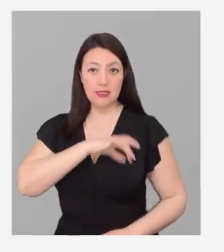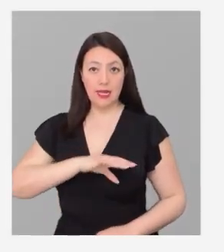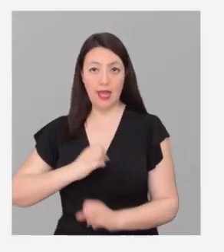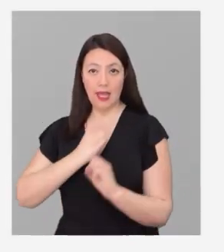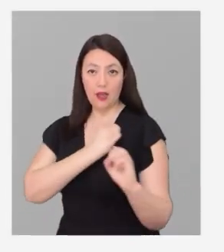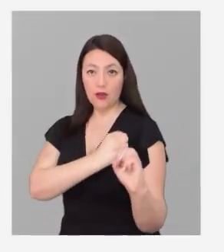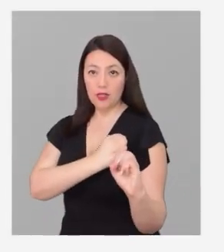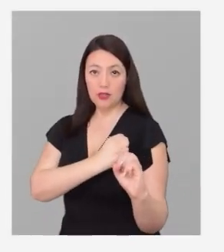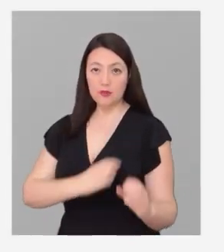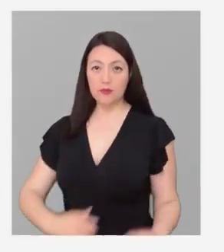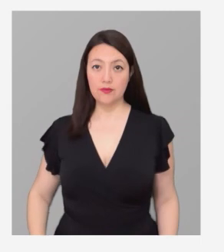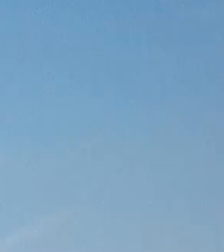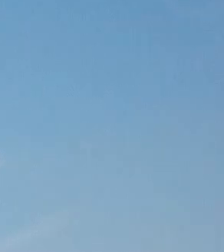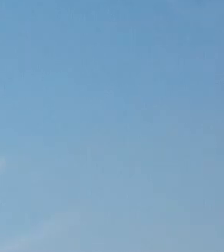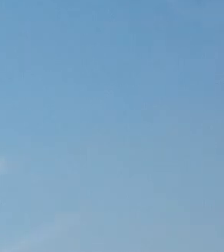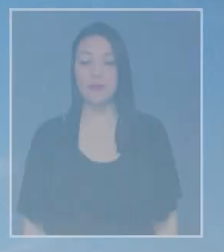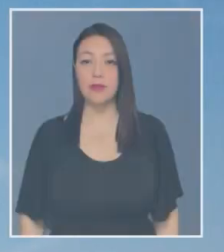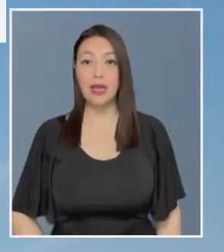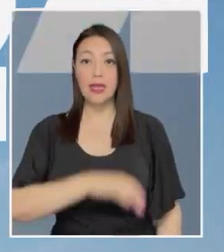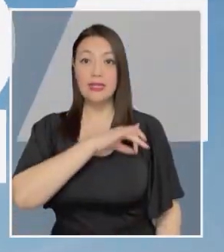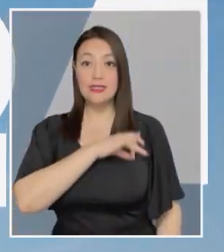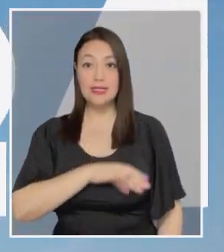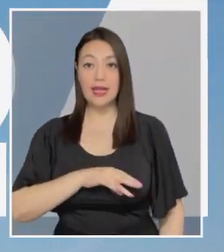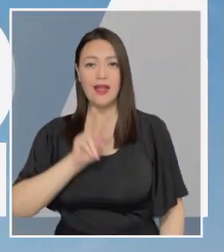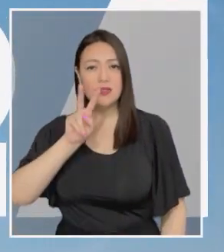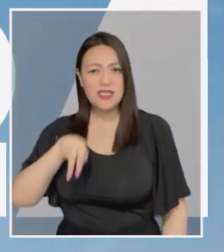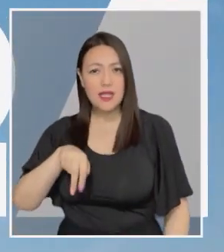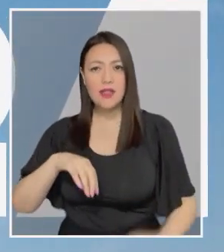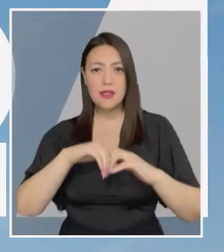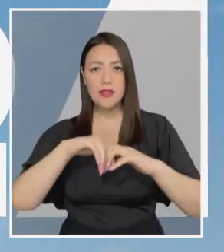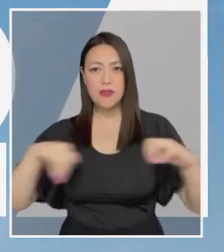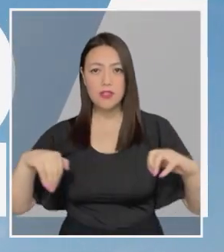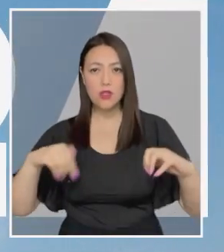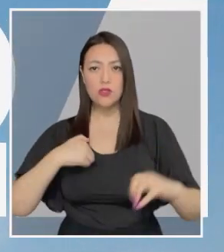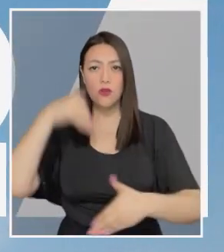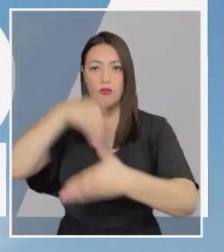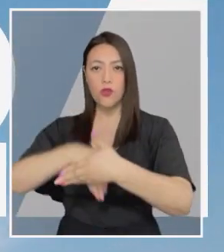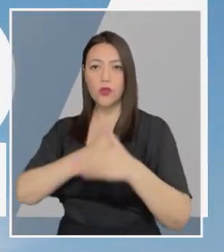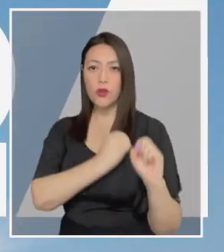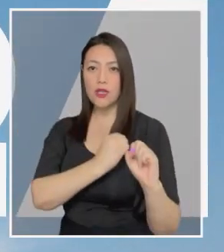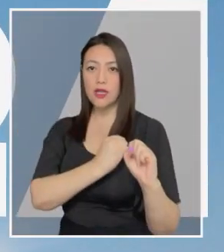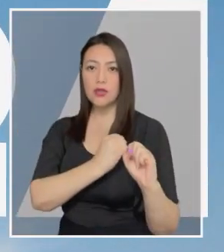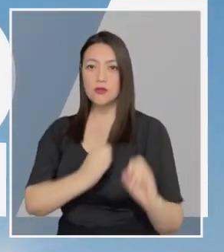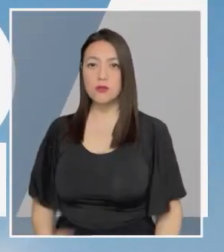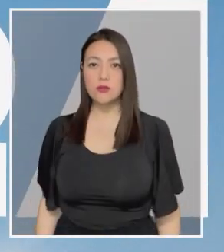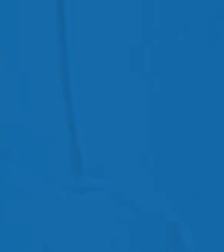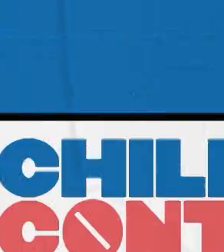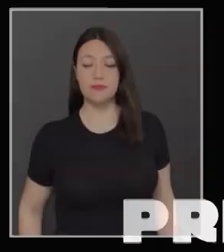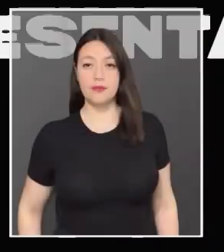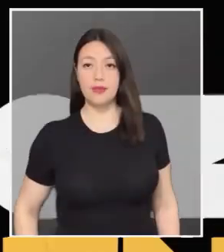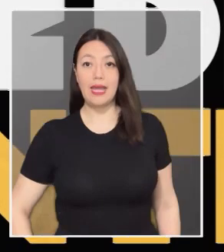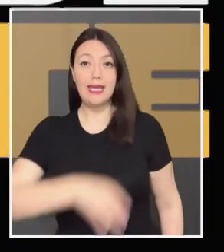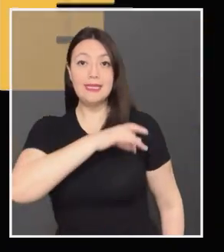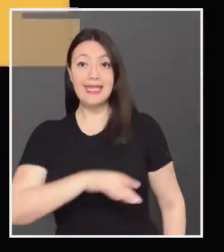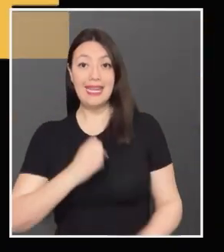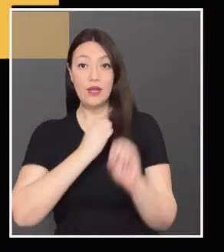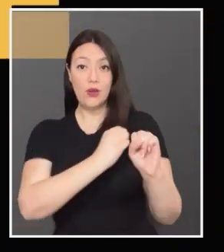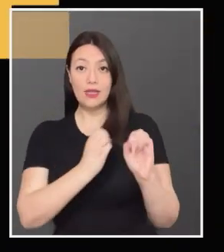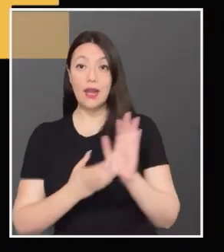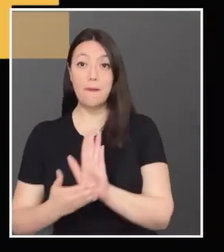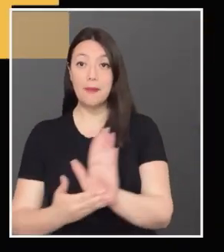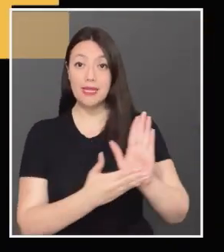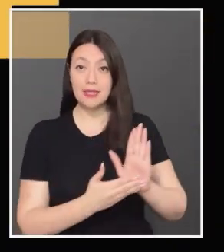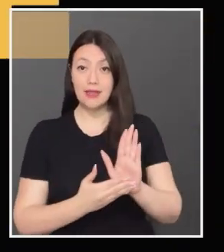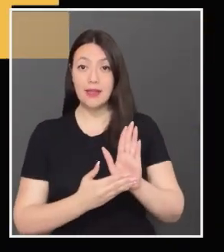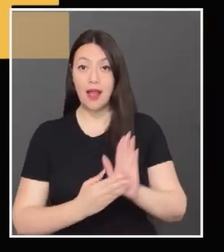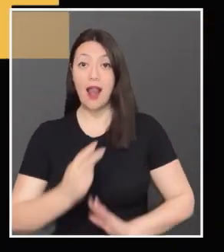Chile en contra. Por un Chile sin divisiones, yo voto en contra. Chile en contra